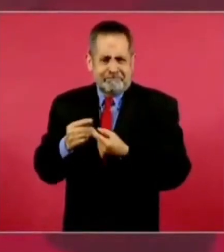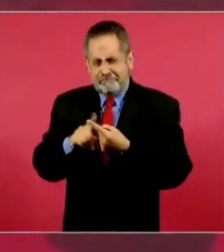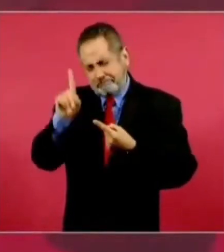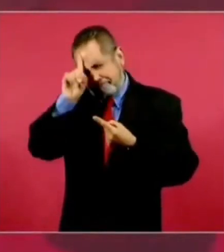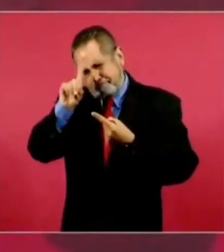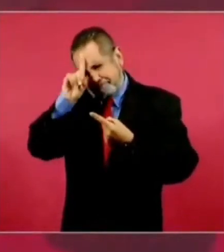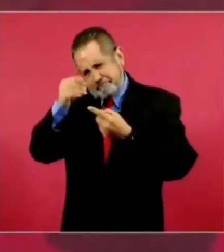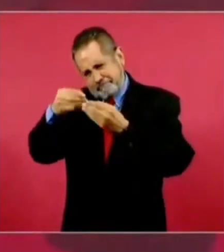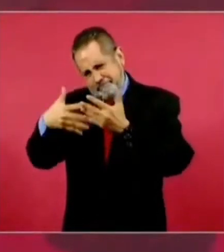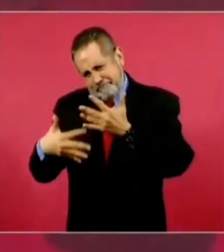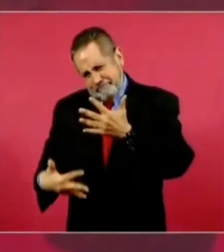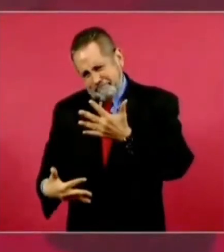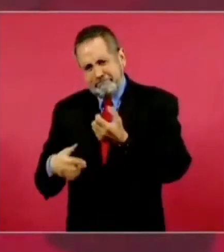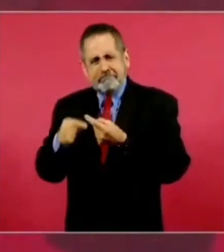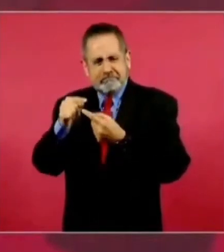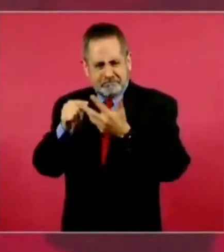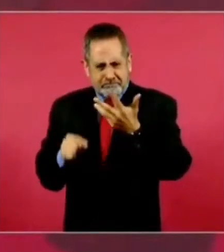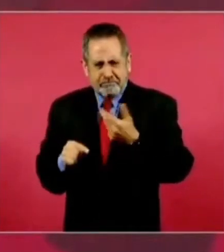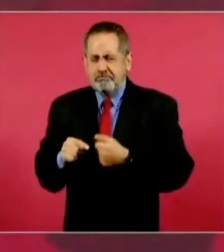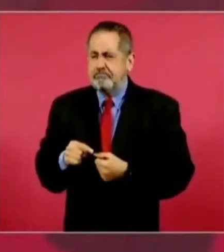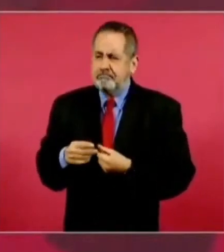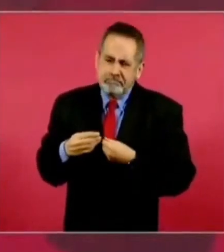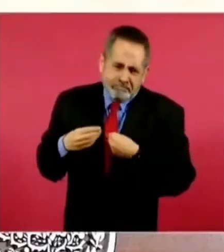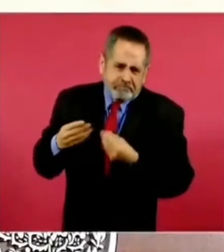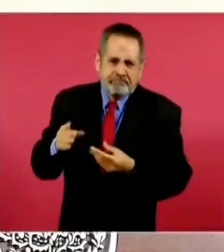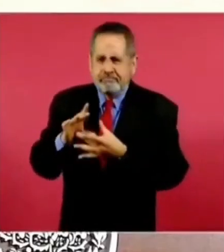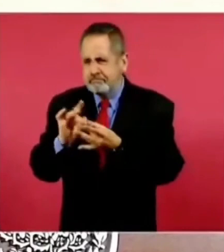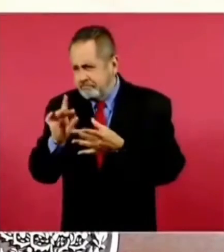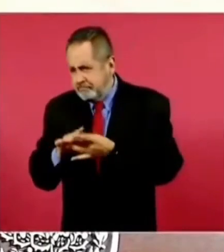recomendaciones.